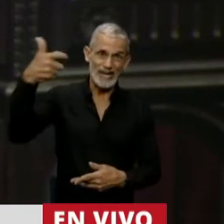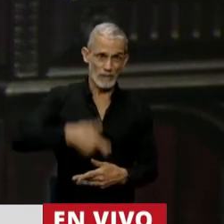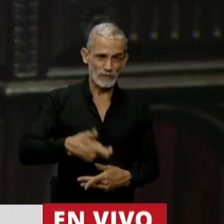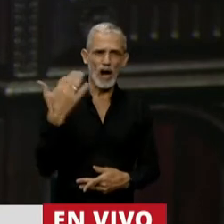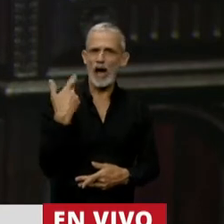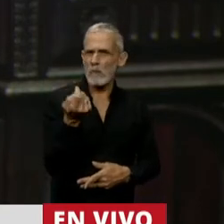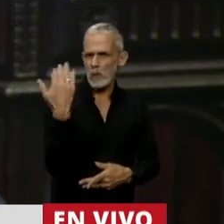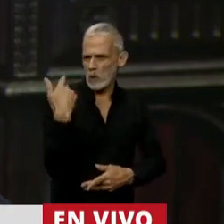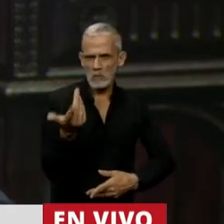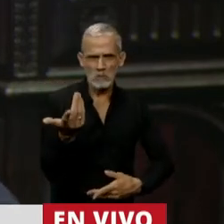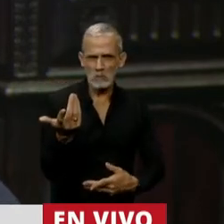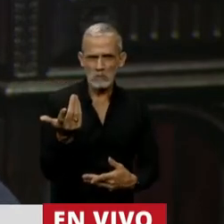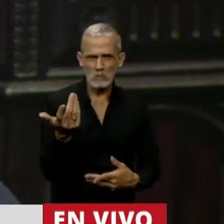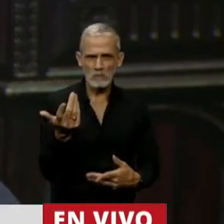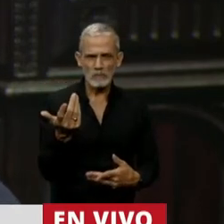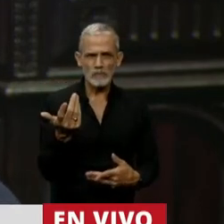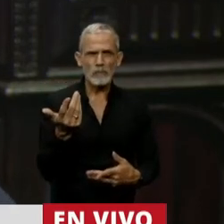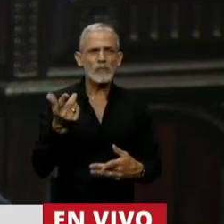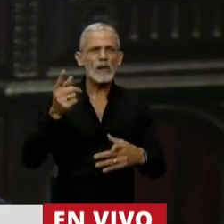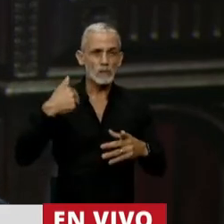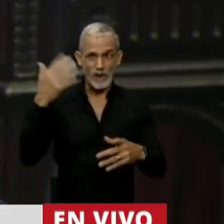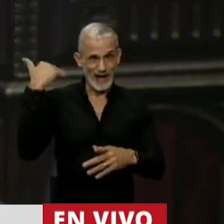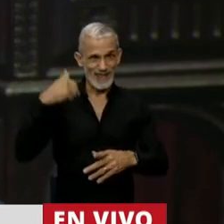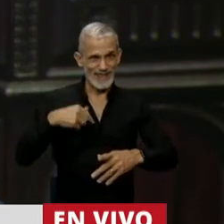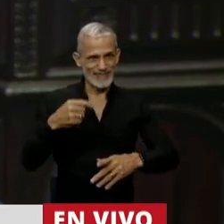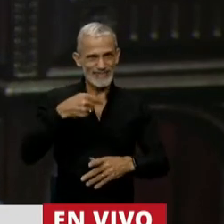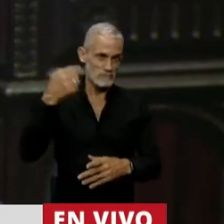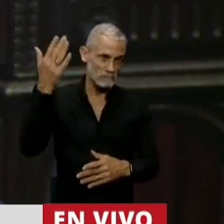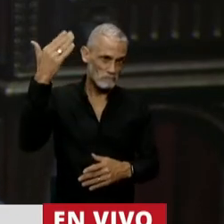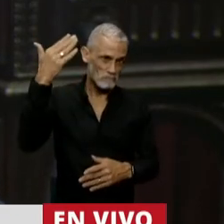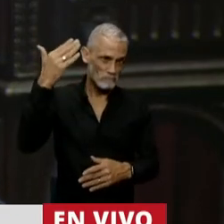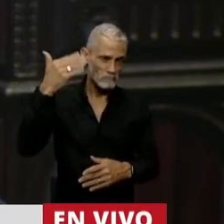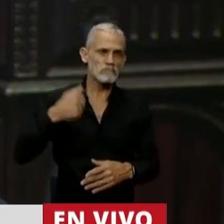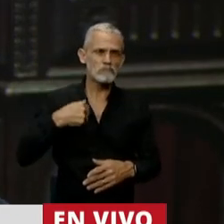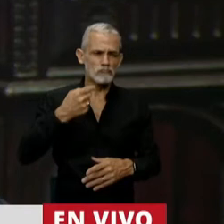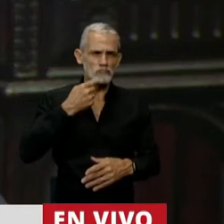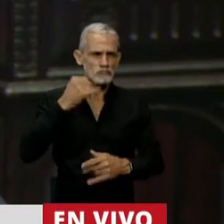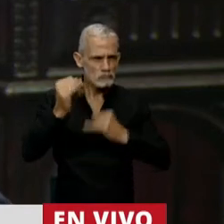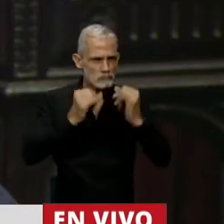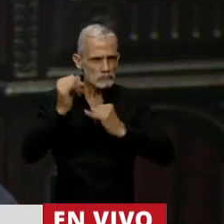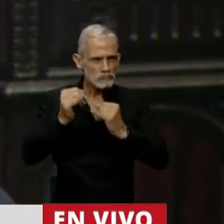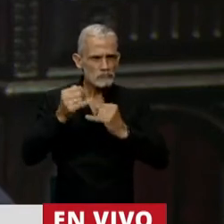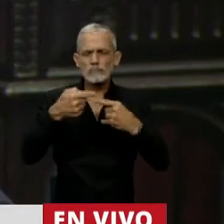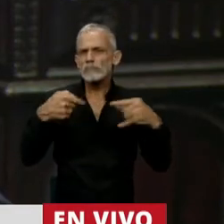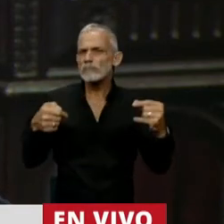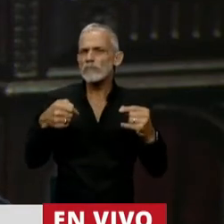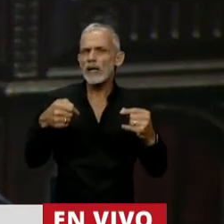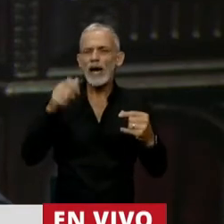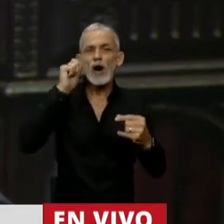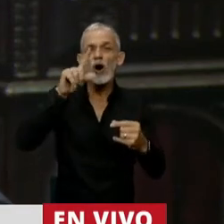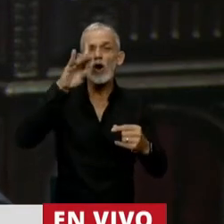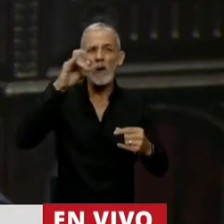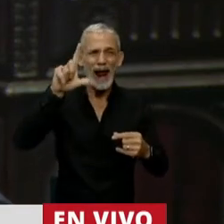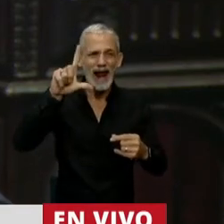Hace pocos días, en mi intervención anterior, mencioné el Global Economy,